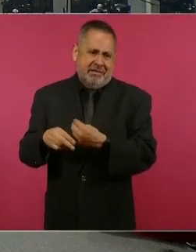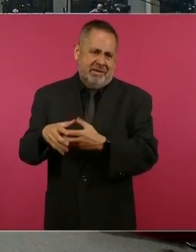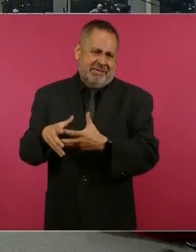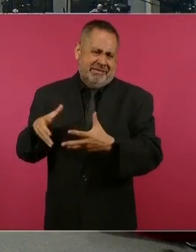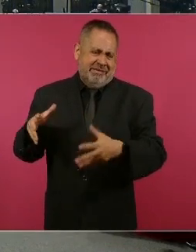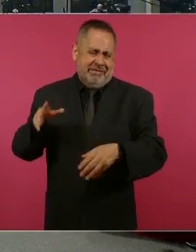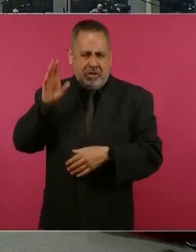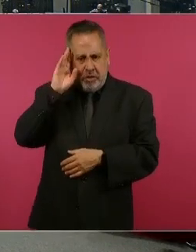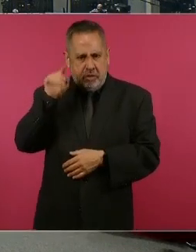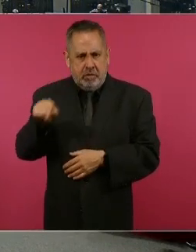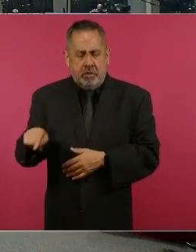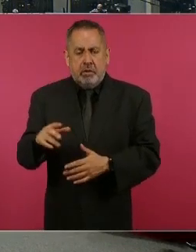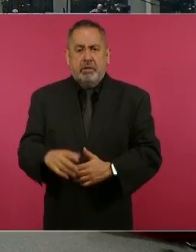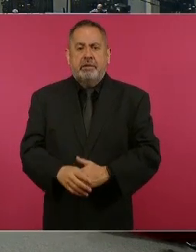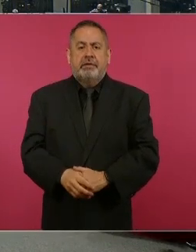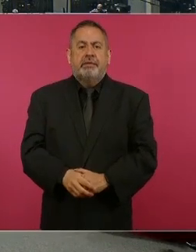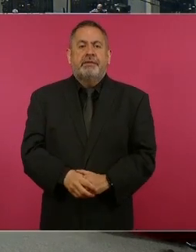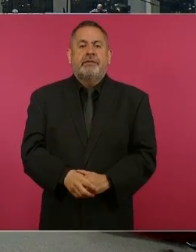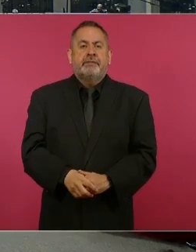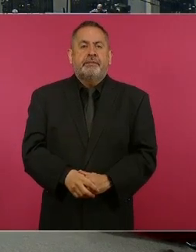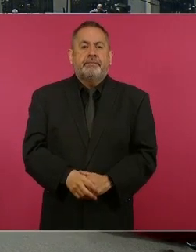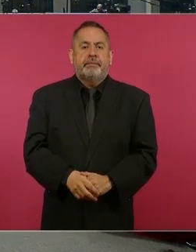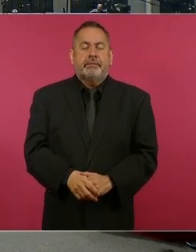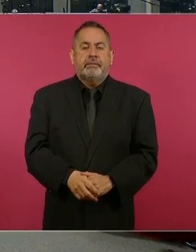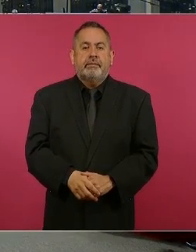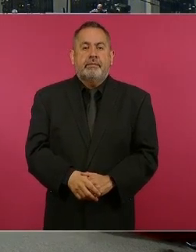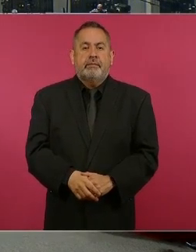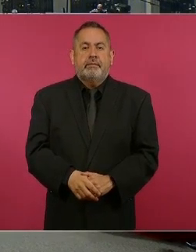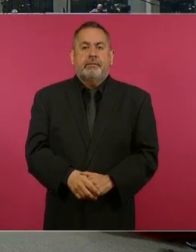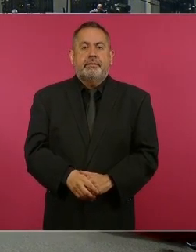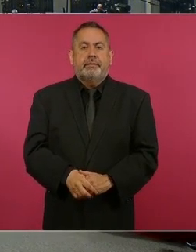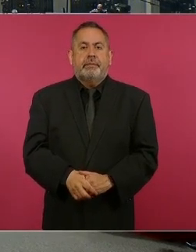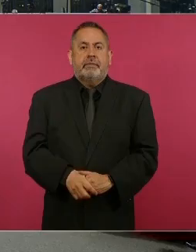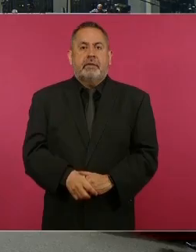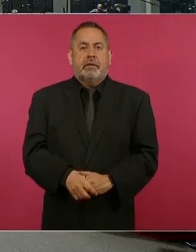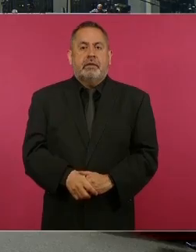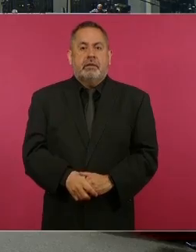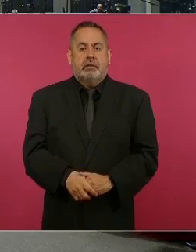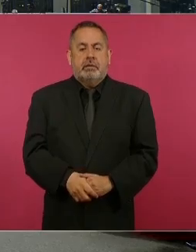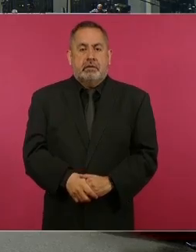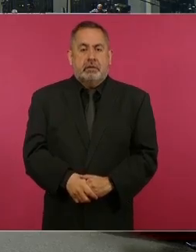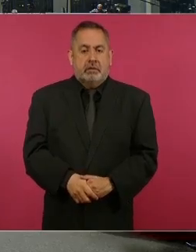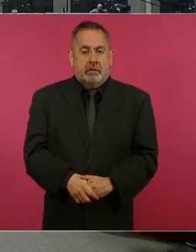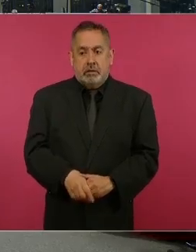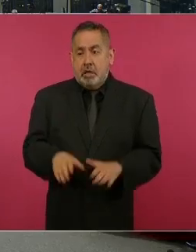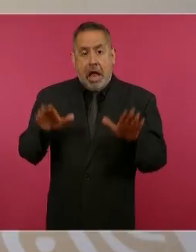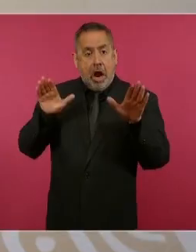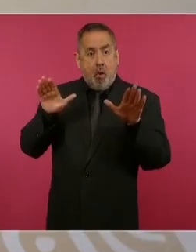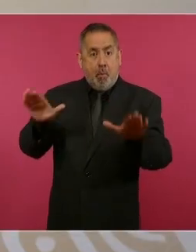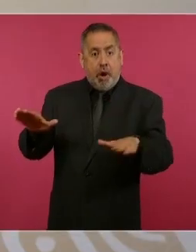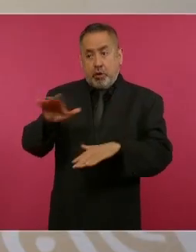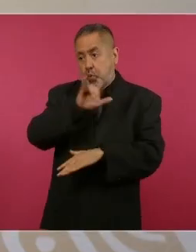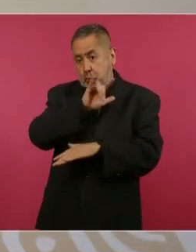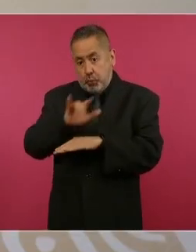y es un aeropuerto